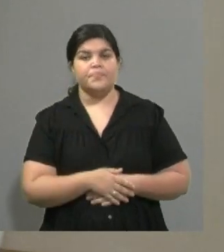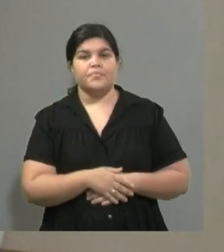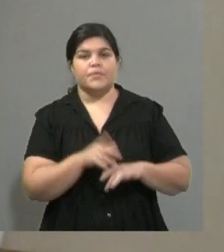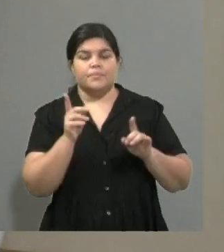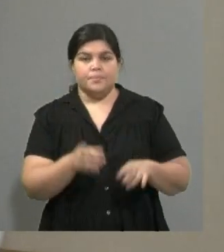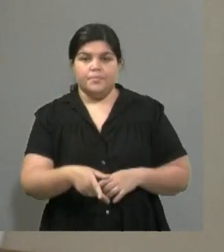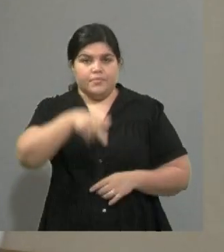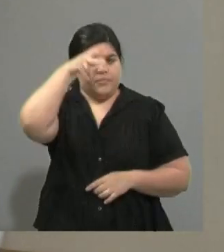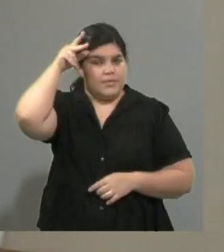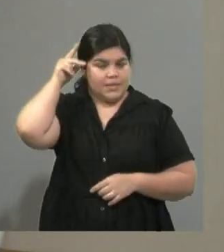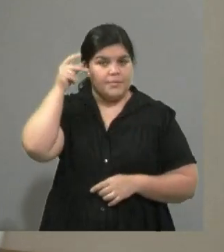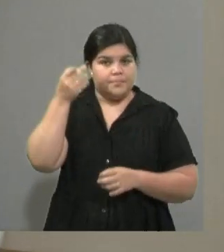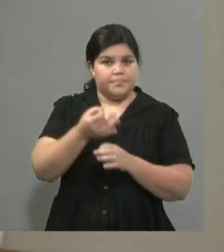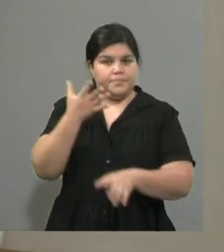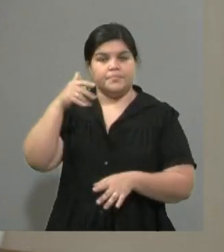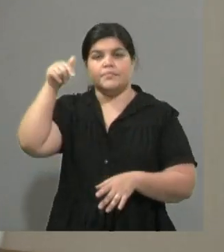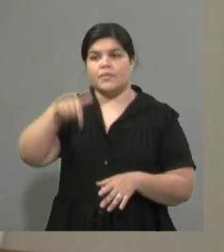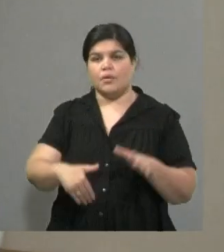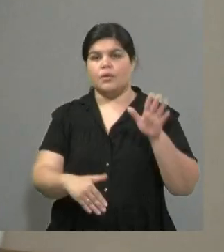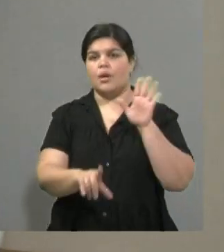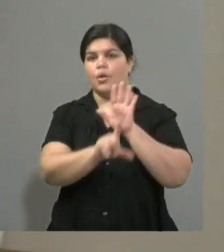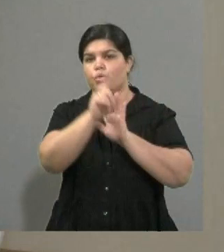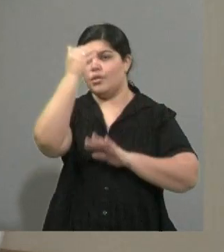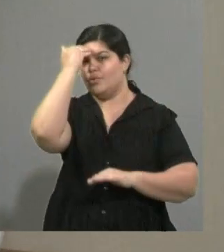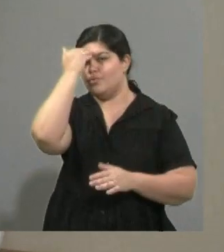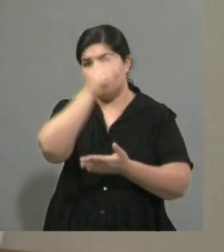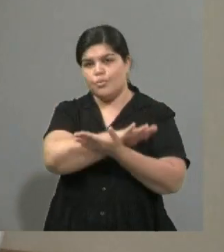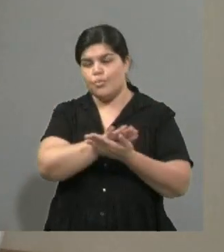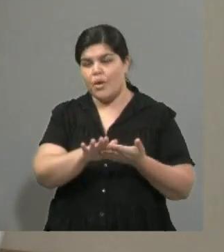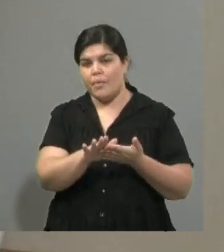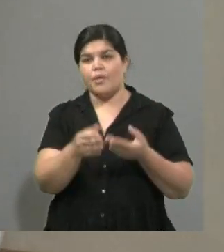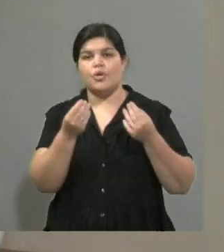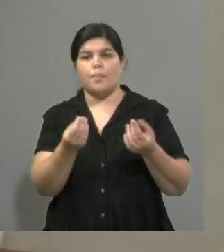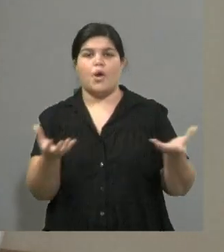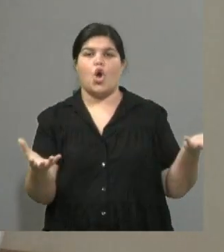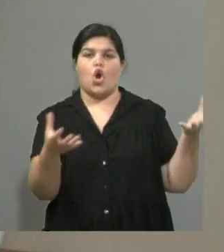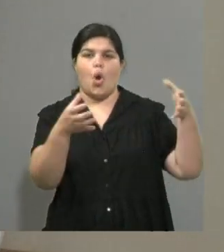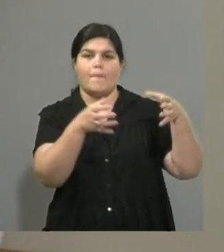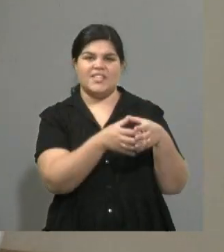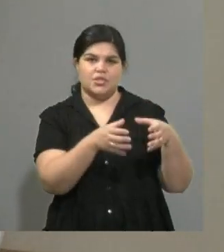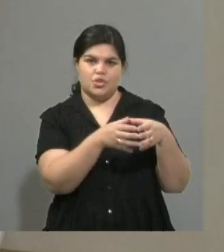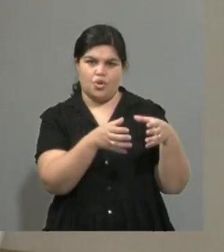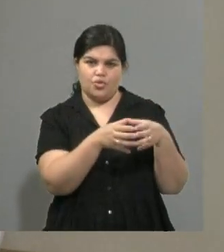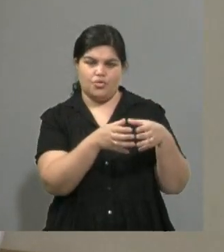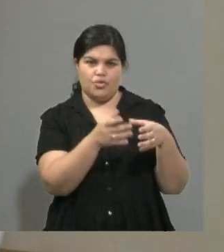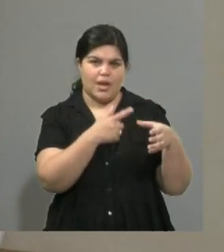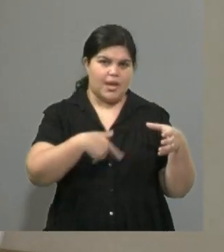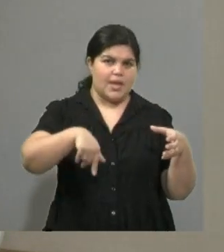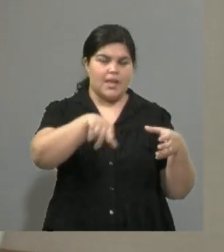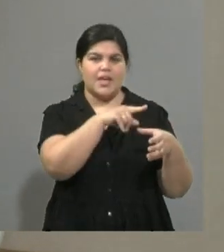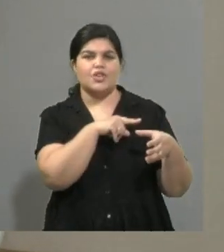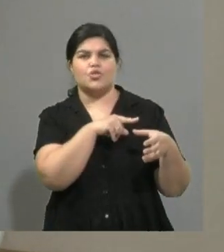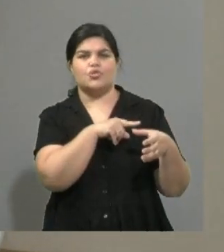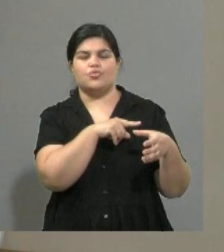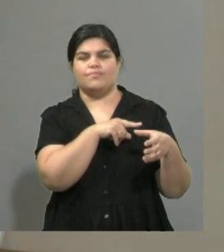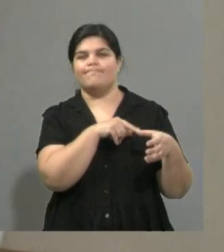bastante particular, va camino a una nueva constitución a través de la Convención Constituyente que pretende escuchar a las distintas